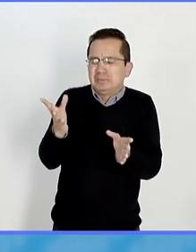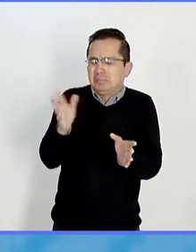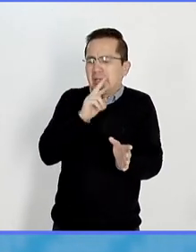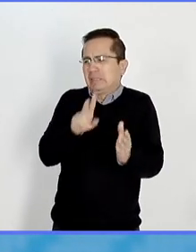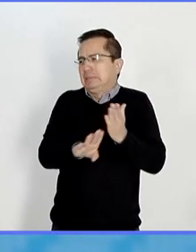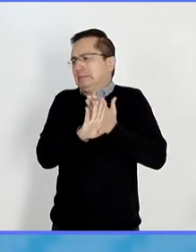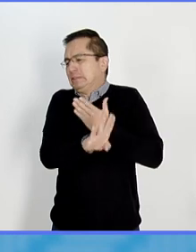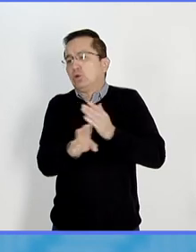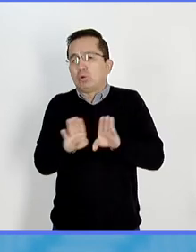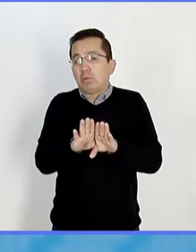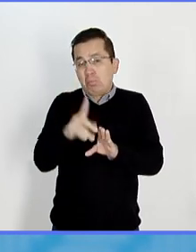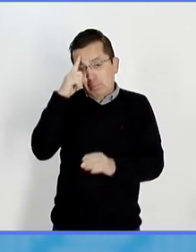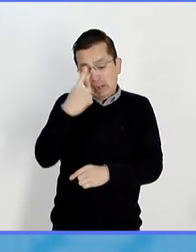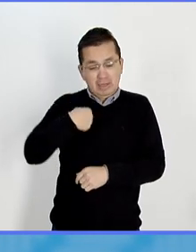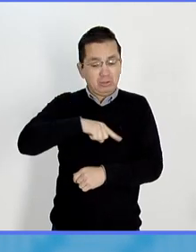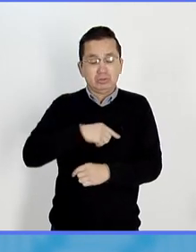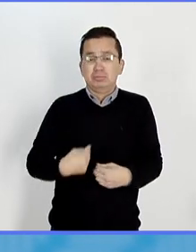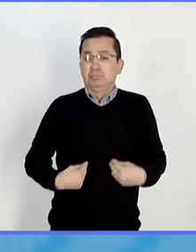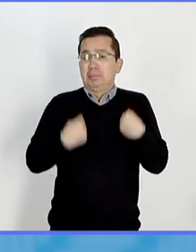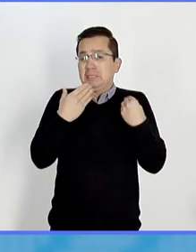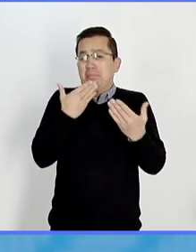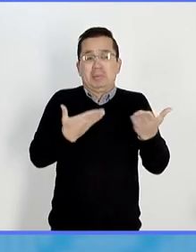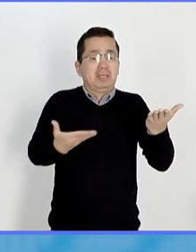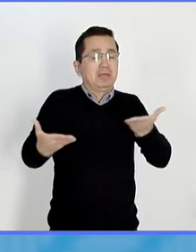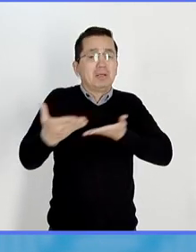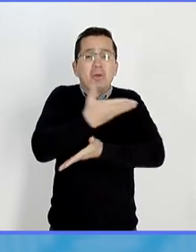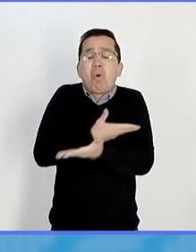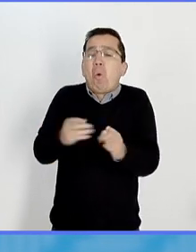también forma parte de nosotros mismos y del medio ambiente?